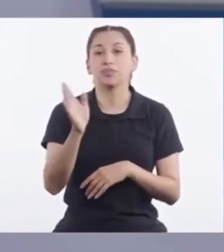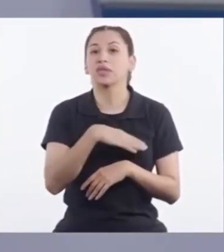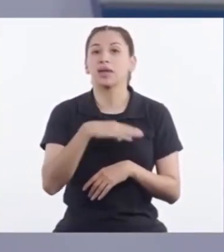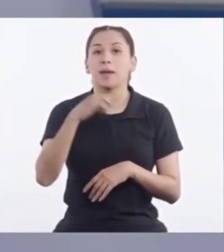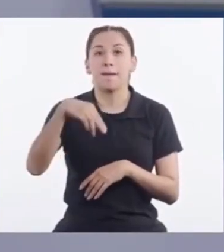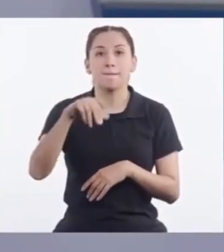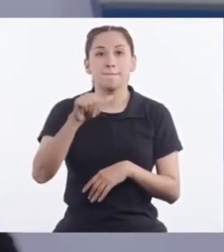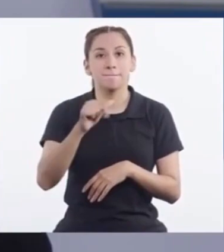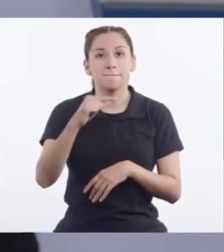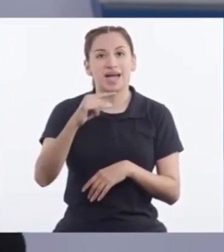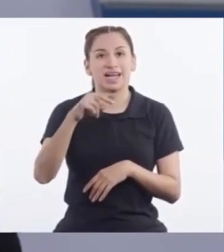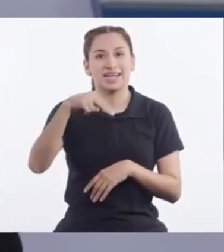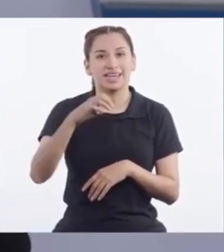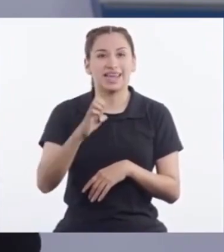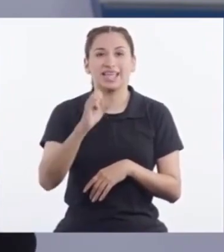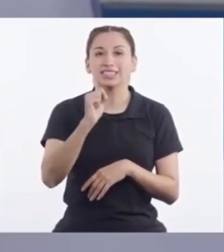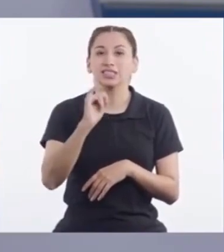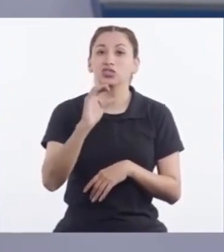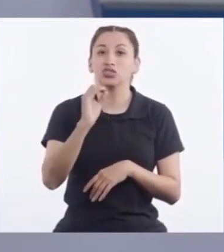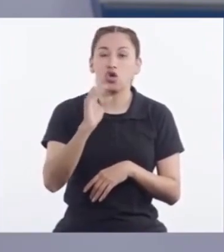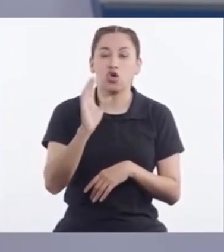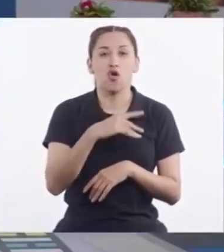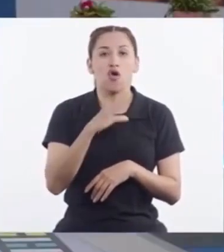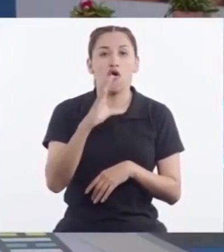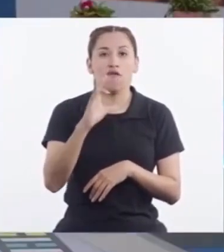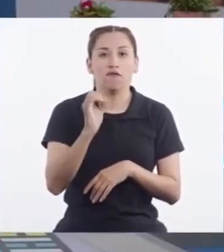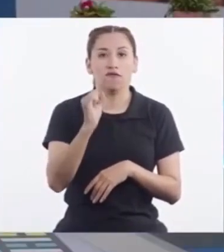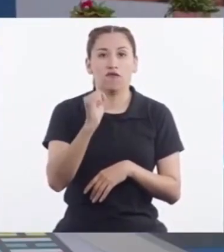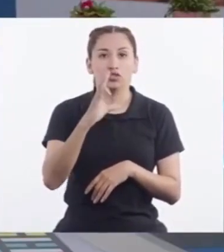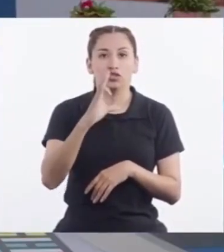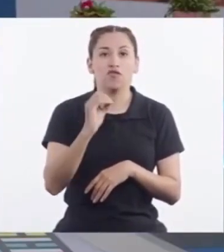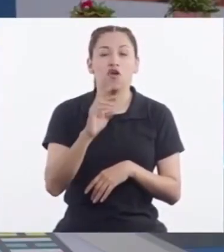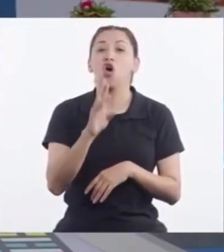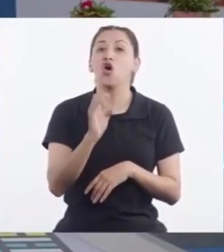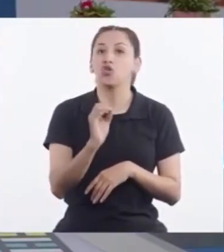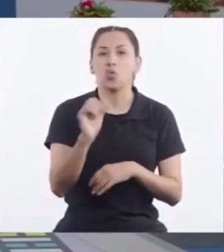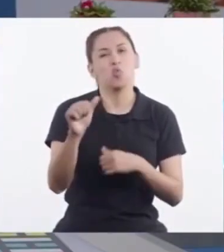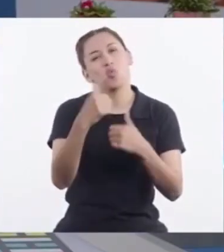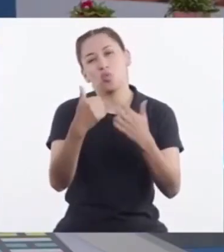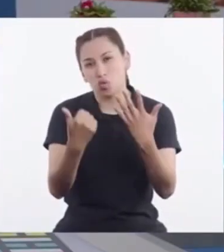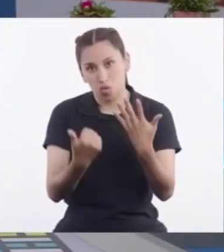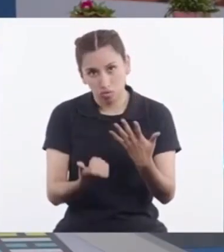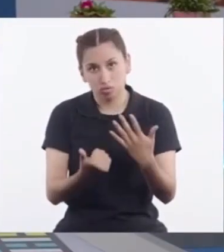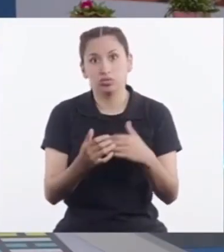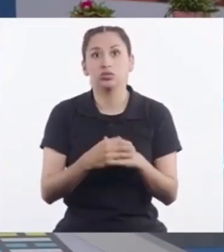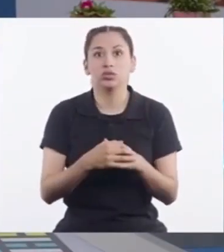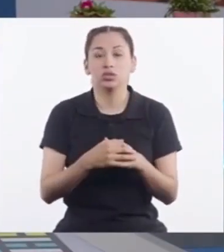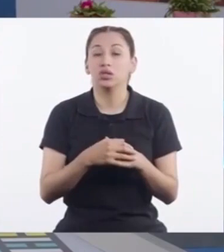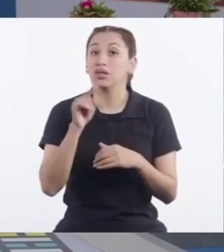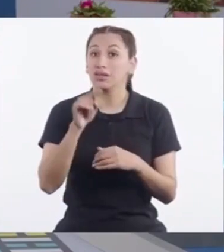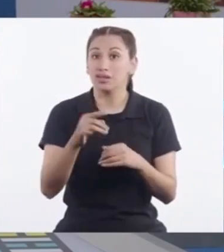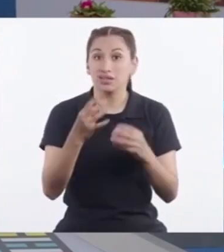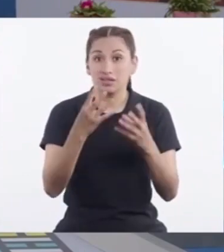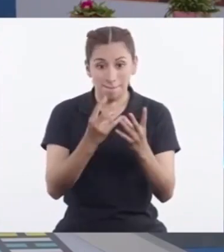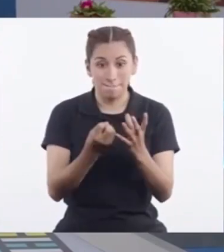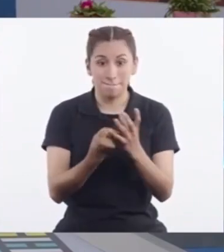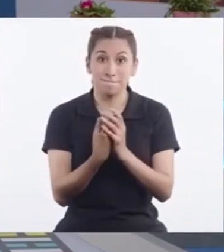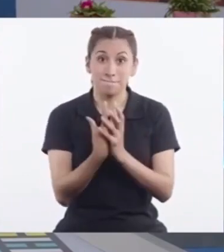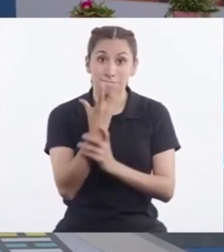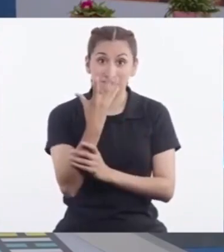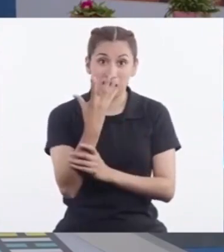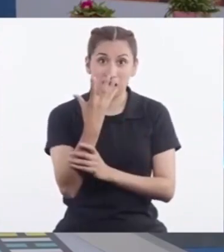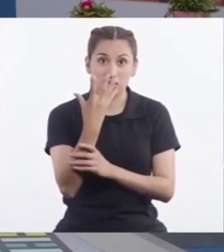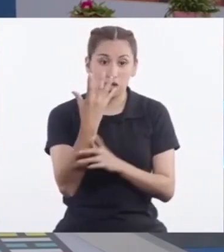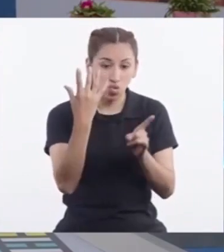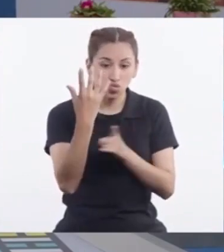Fósforo Entre otros Y las plantas Que se siembran En esos suelos No absorben